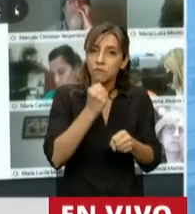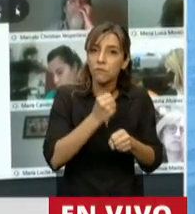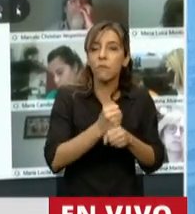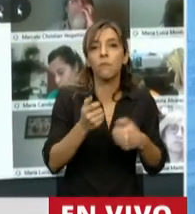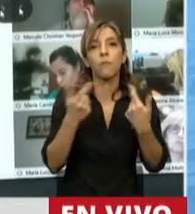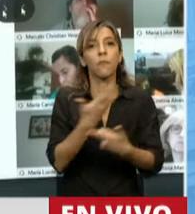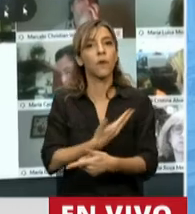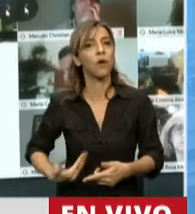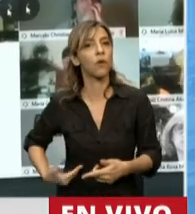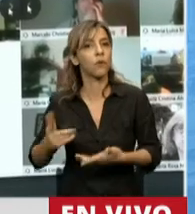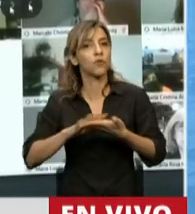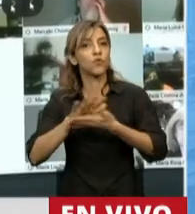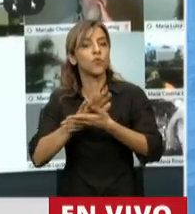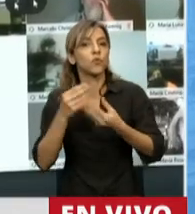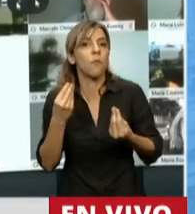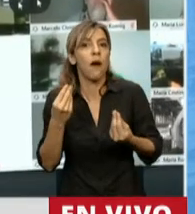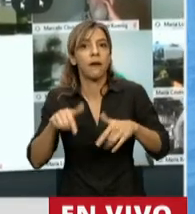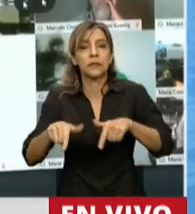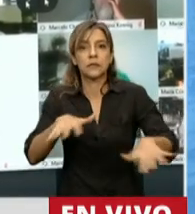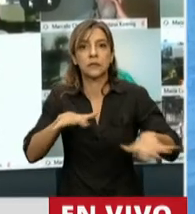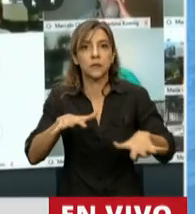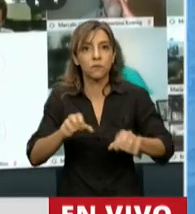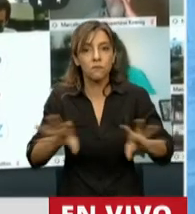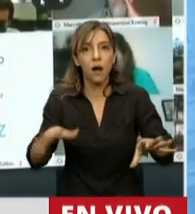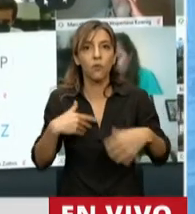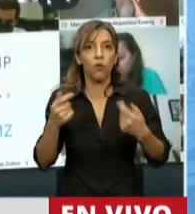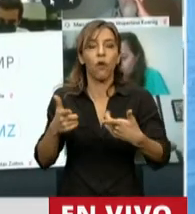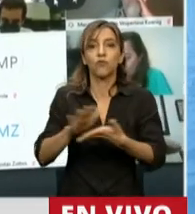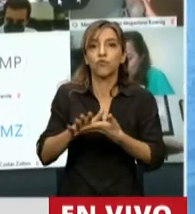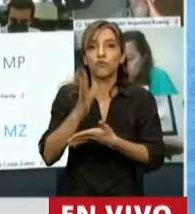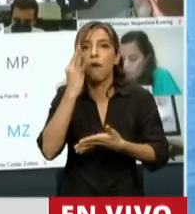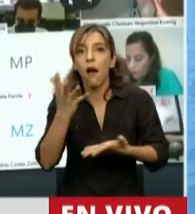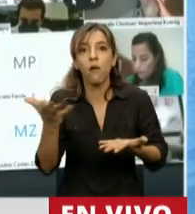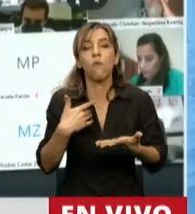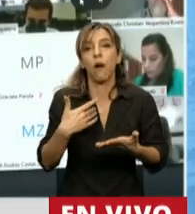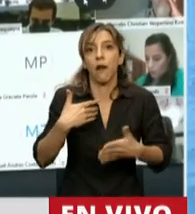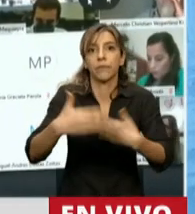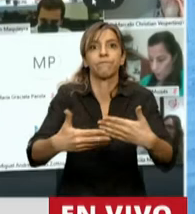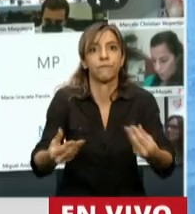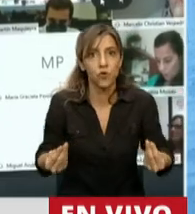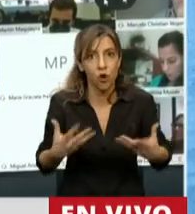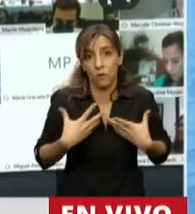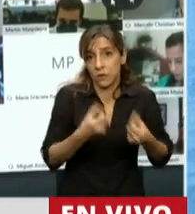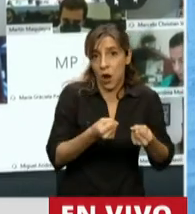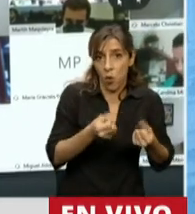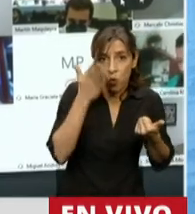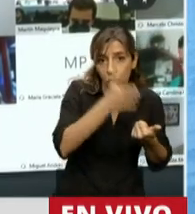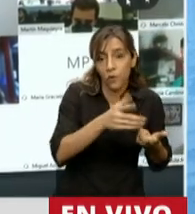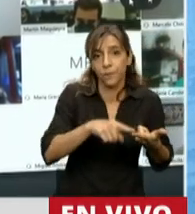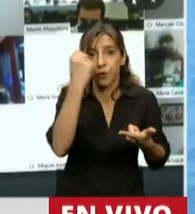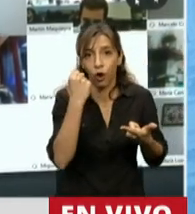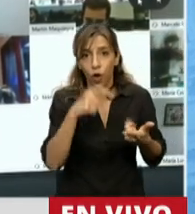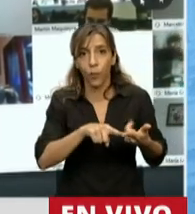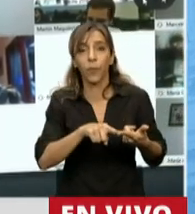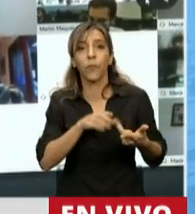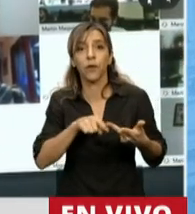gestionar una crisis, a gestionar una crisis sanitaria, económica, social,